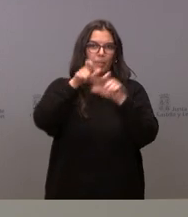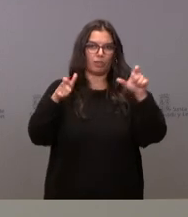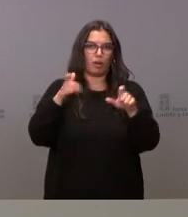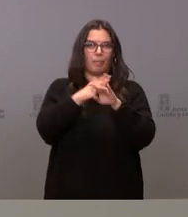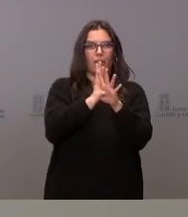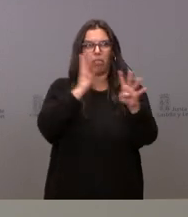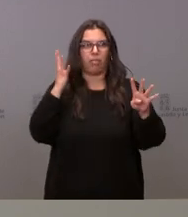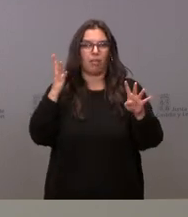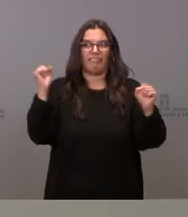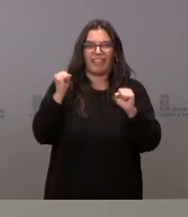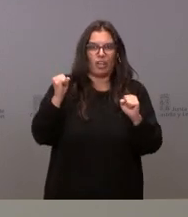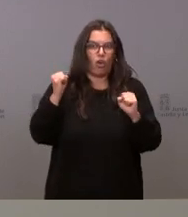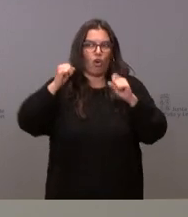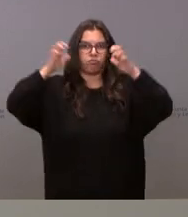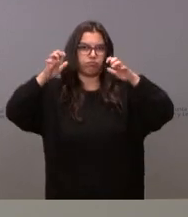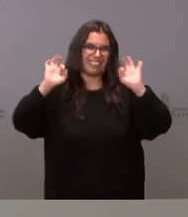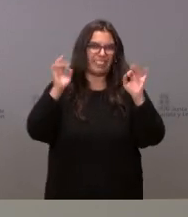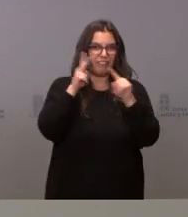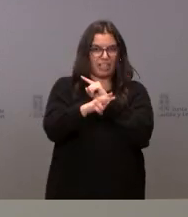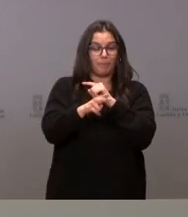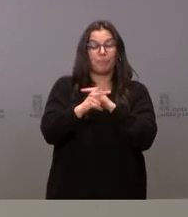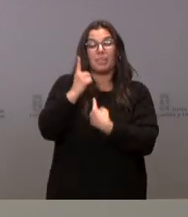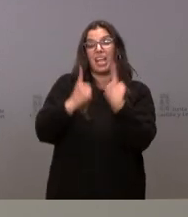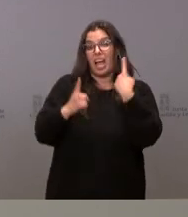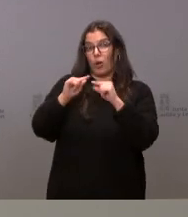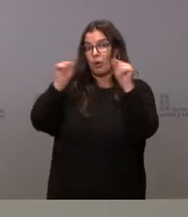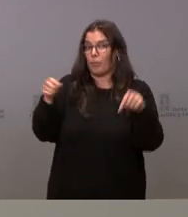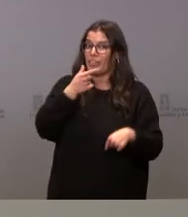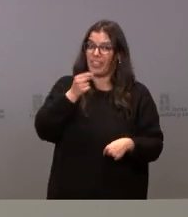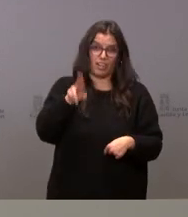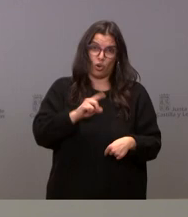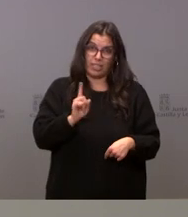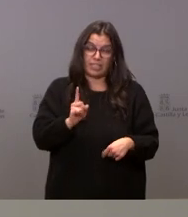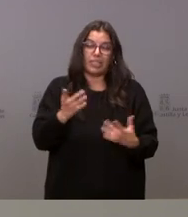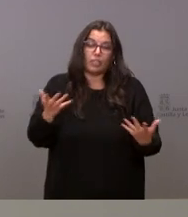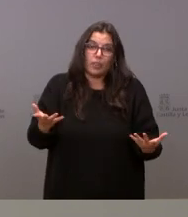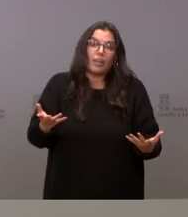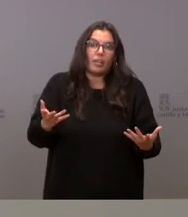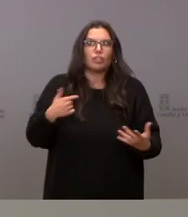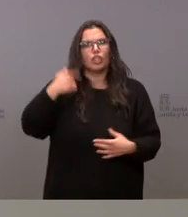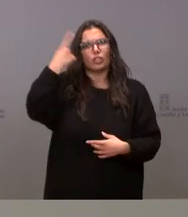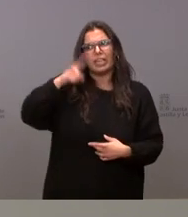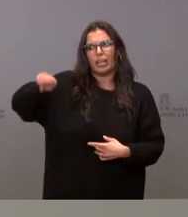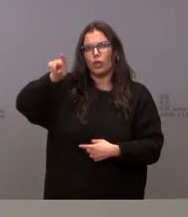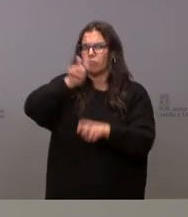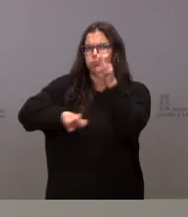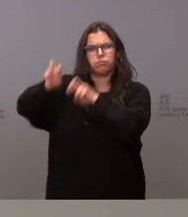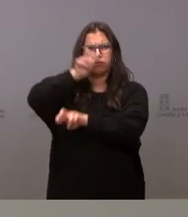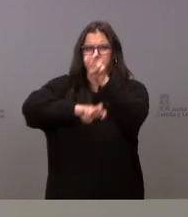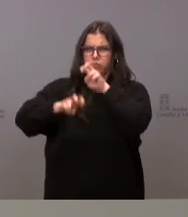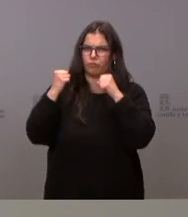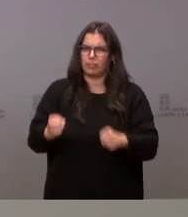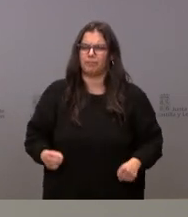que no estén en la intemperie pero en algunas provincias no es fácil pero me consta que ellos están haciendo una búsqueda